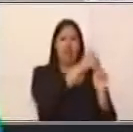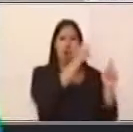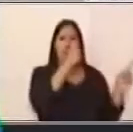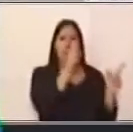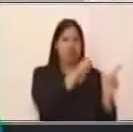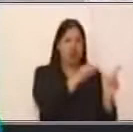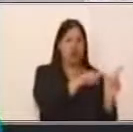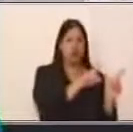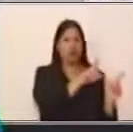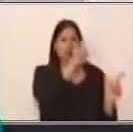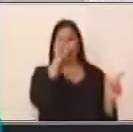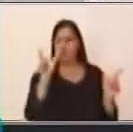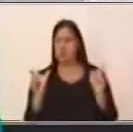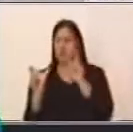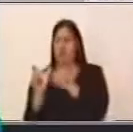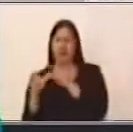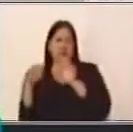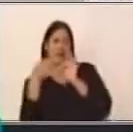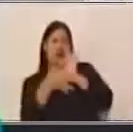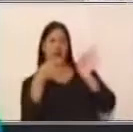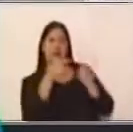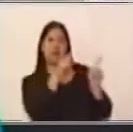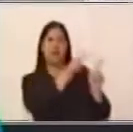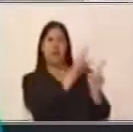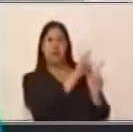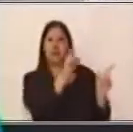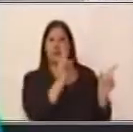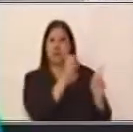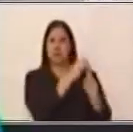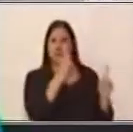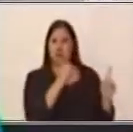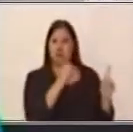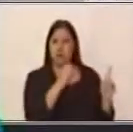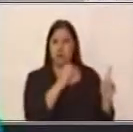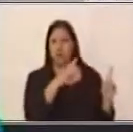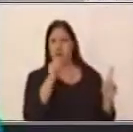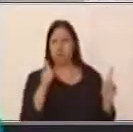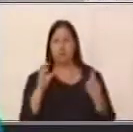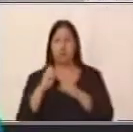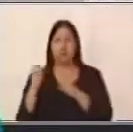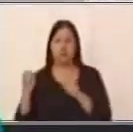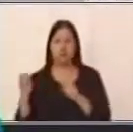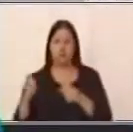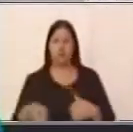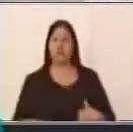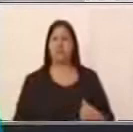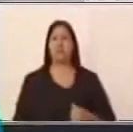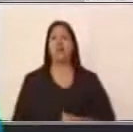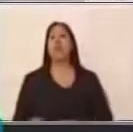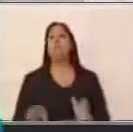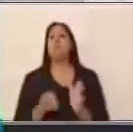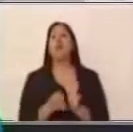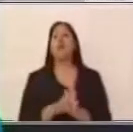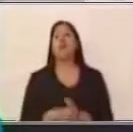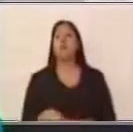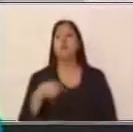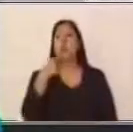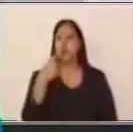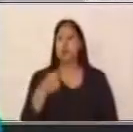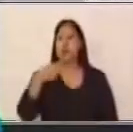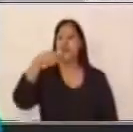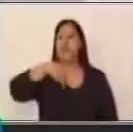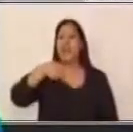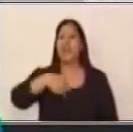significado de la otra. Los nexos que más se utilizan son, es decir, esto es, por ejemplo, y